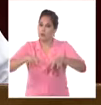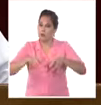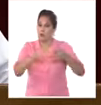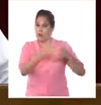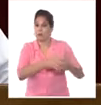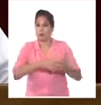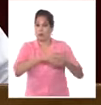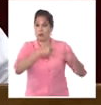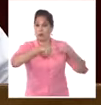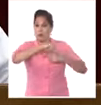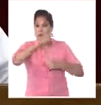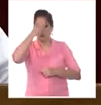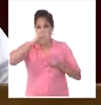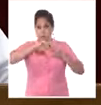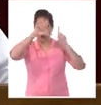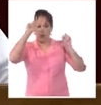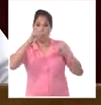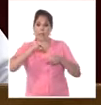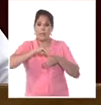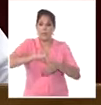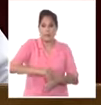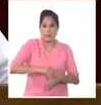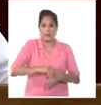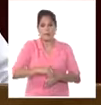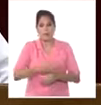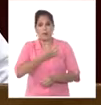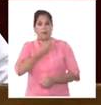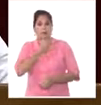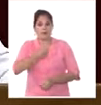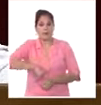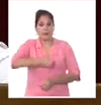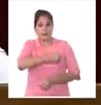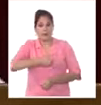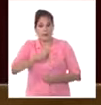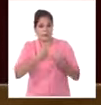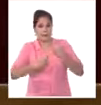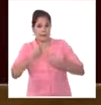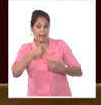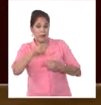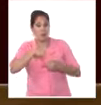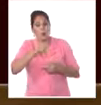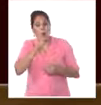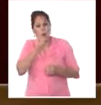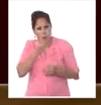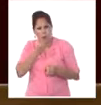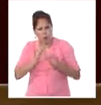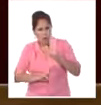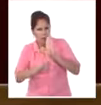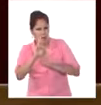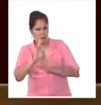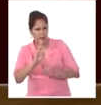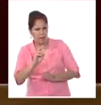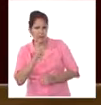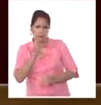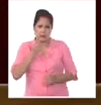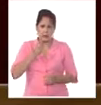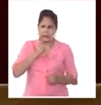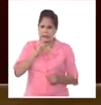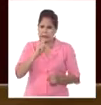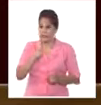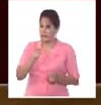revolución para rendirnos por hambre y carencias de todo tipo hacen dudar a muchos de la posibilidad crear de la victoria que nos espera.